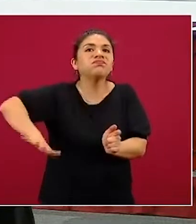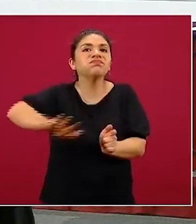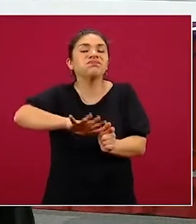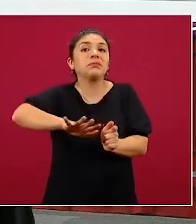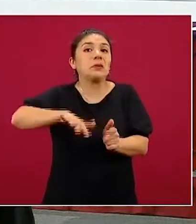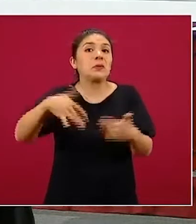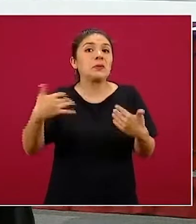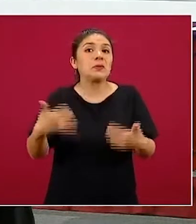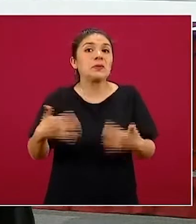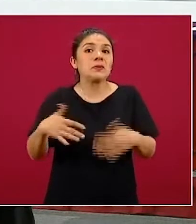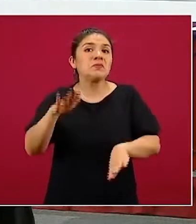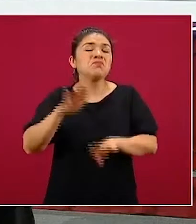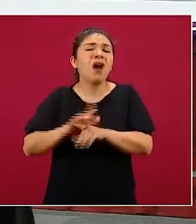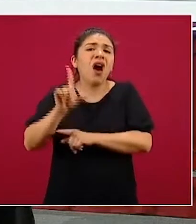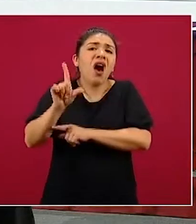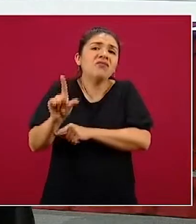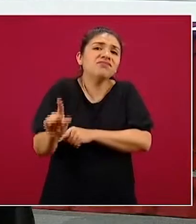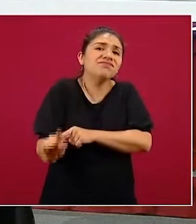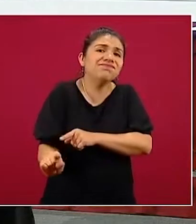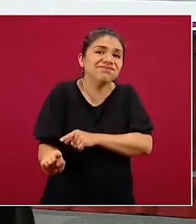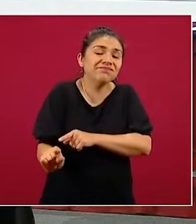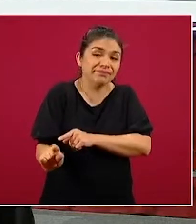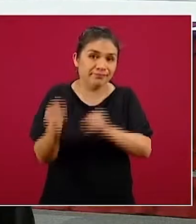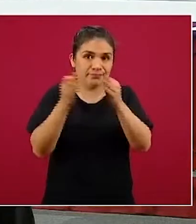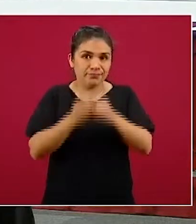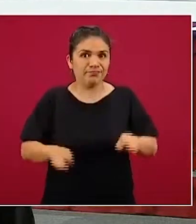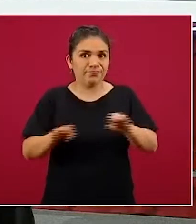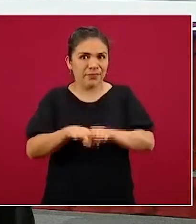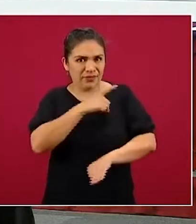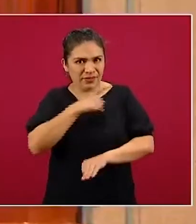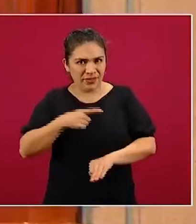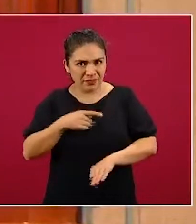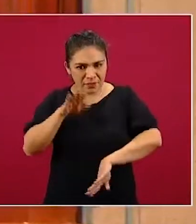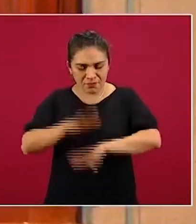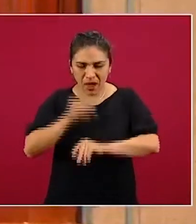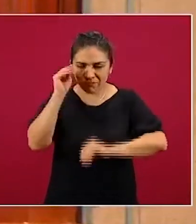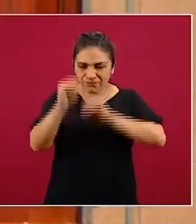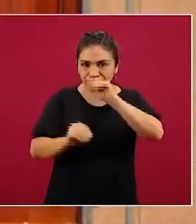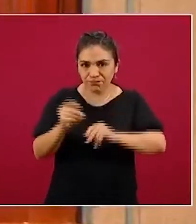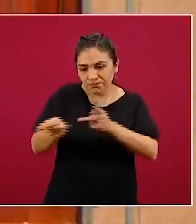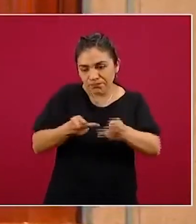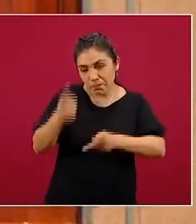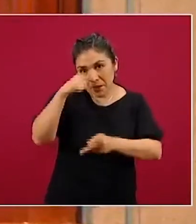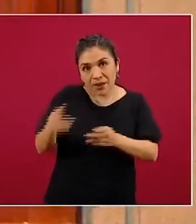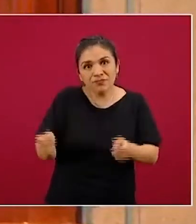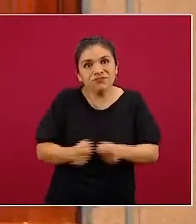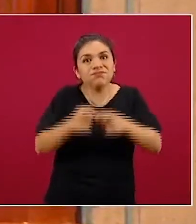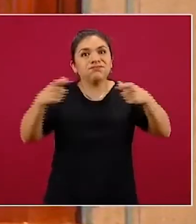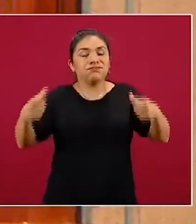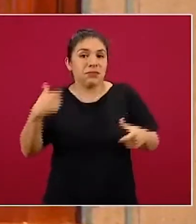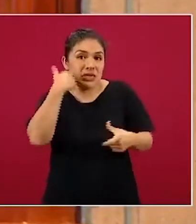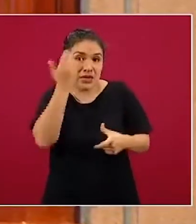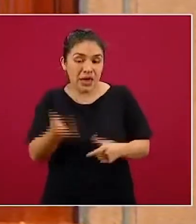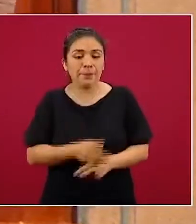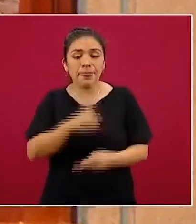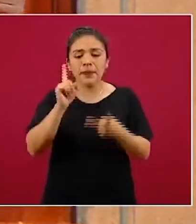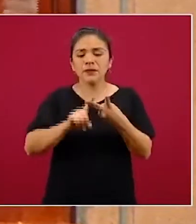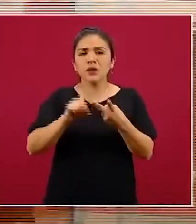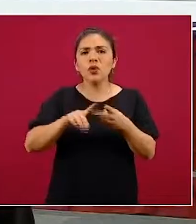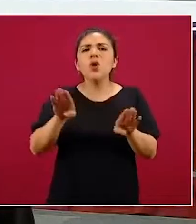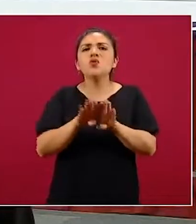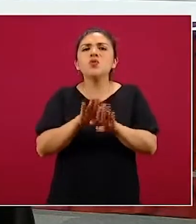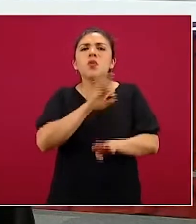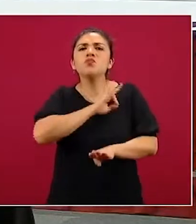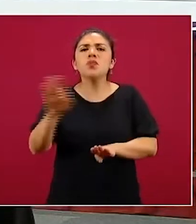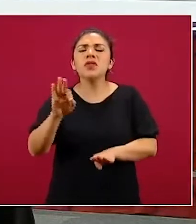relegado y es importante también desarrollar estrategias para aumentar la inclusión. La segunda es qué podemos hacer para aumentar la